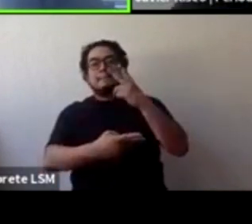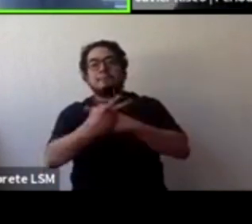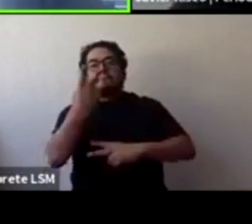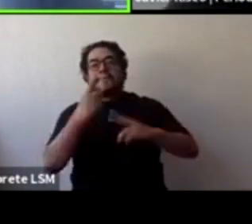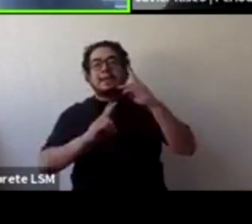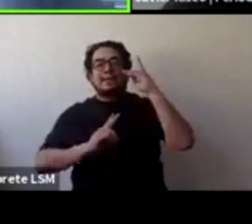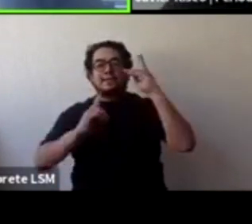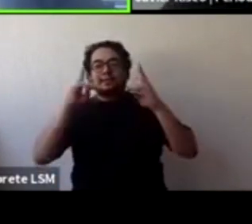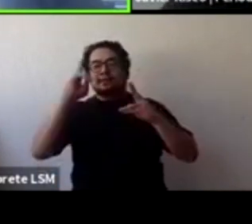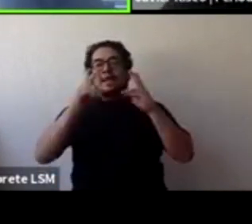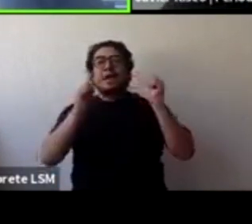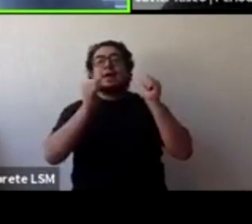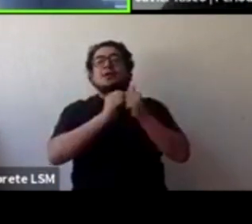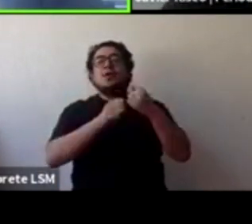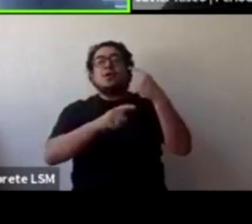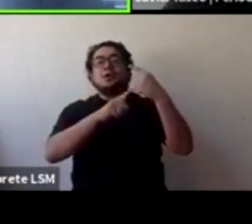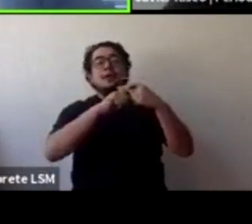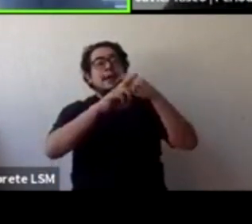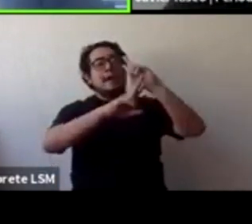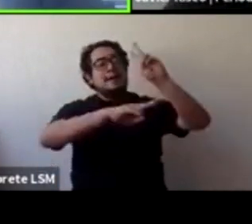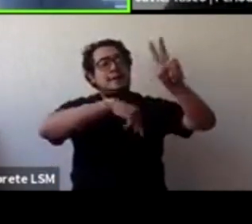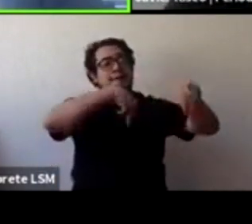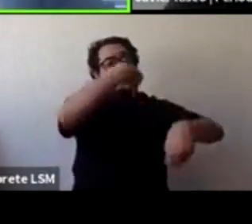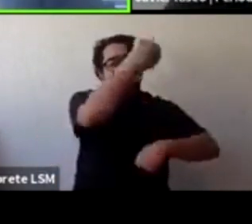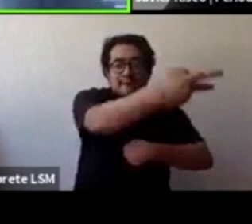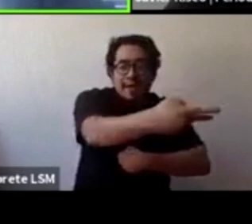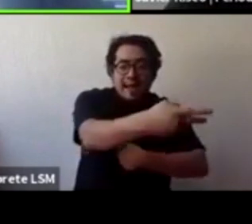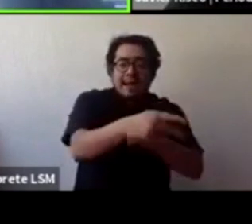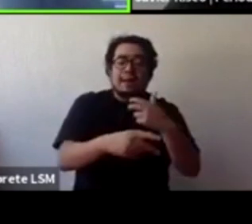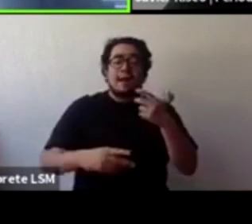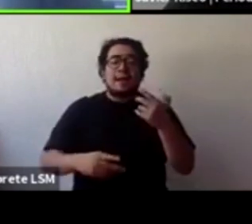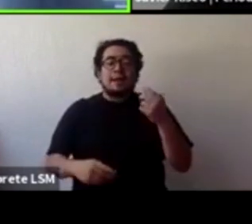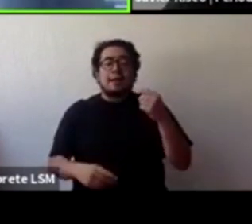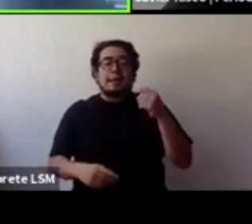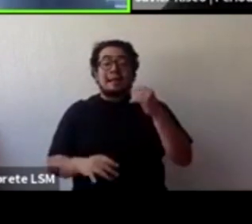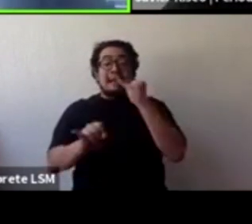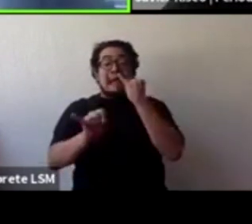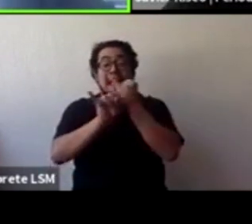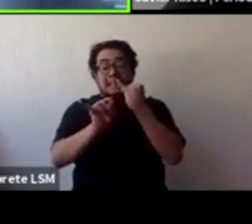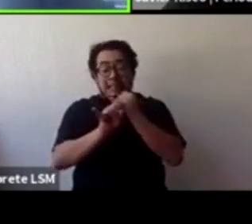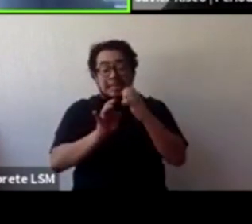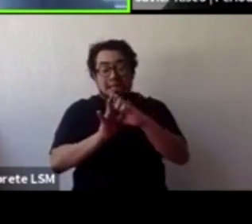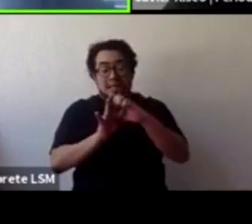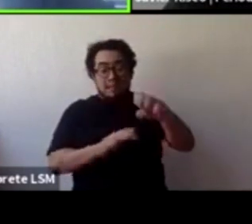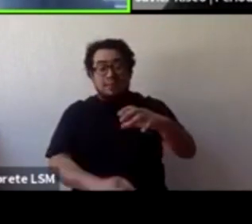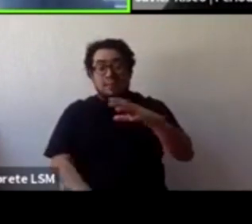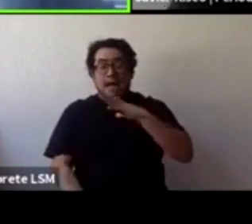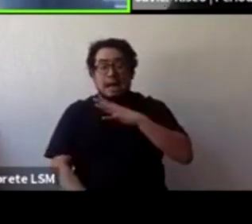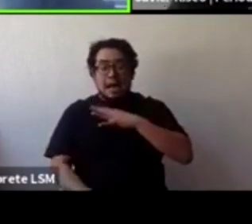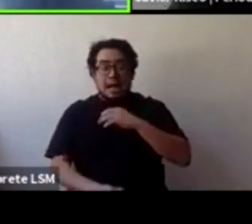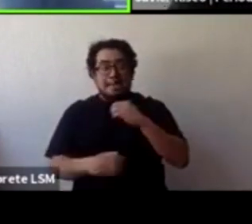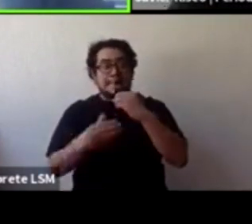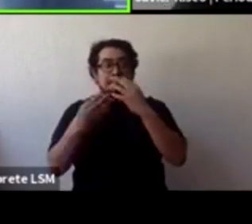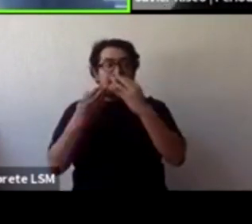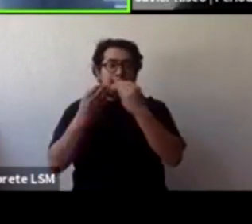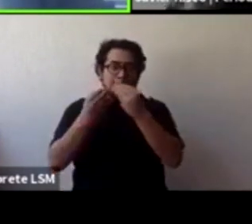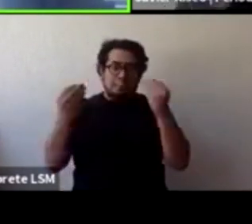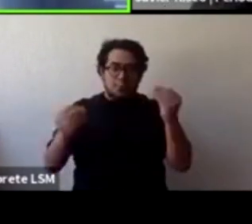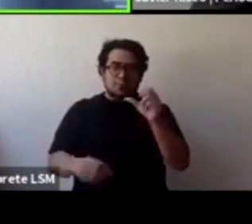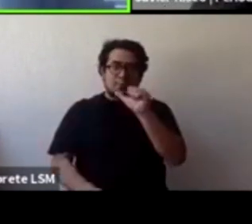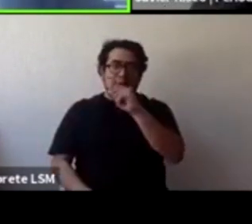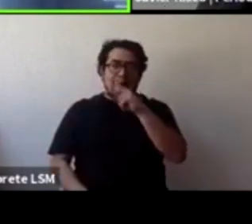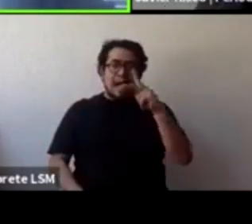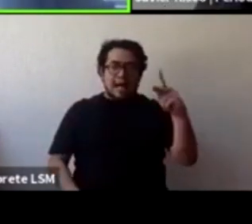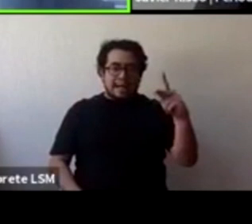etcétera con respecto a internet bueno hay muchas muchas aplicaciones de parental guiding o parental protection